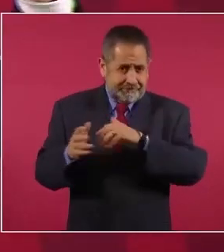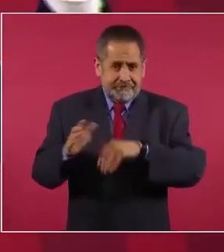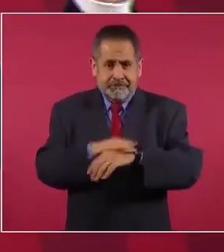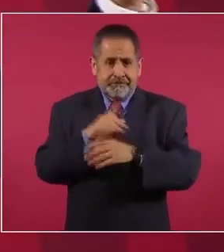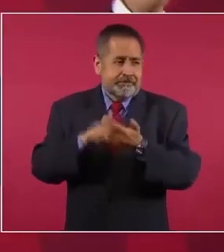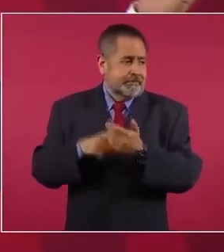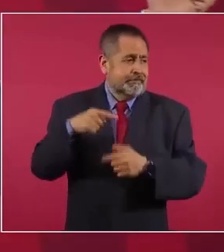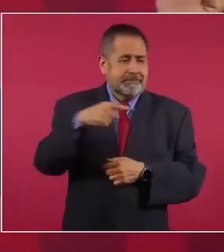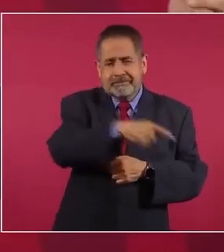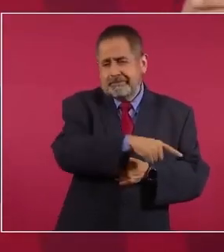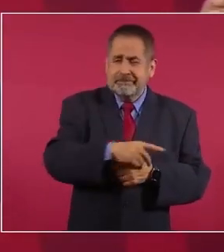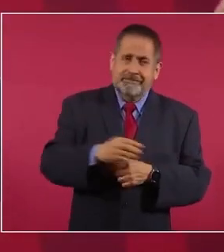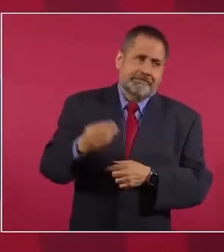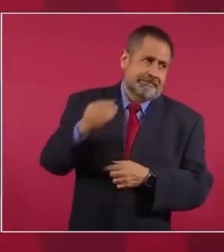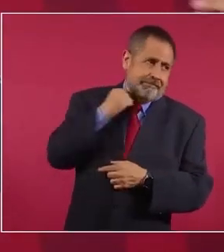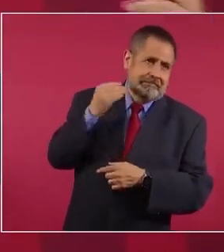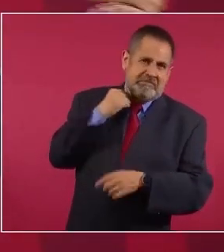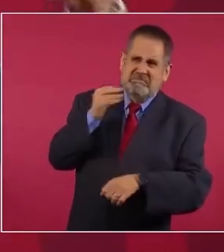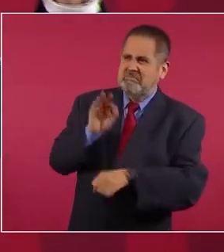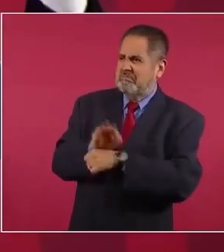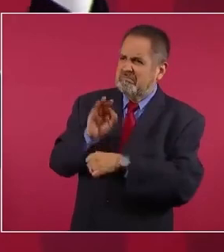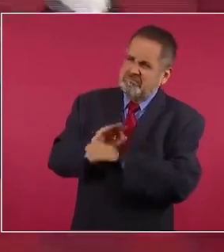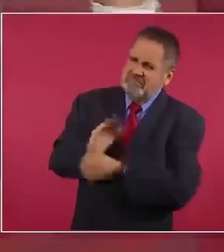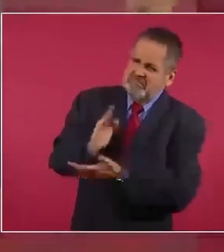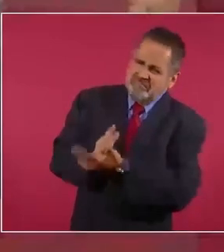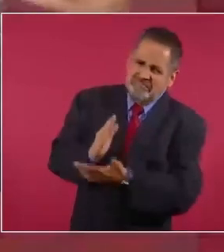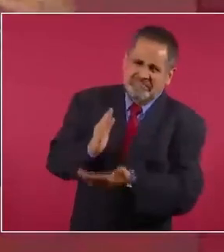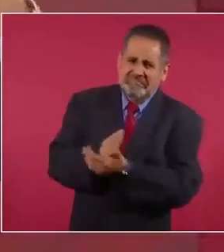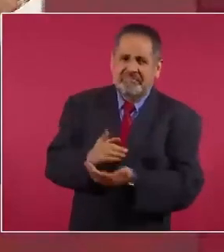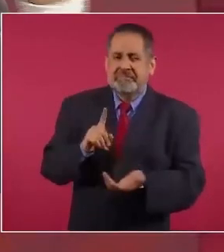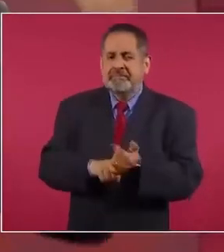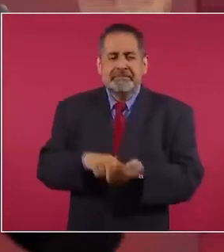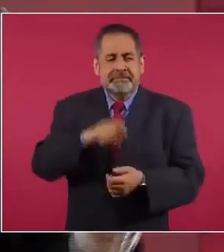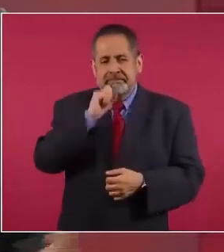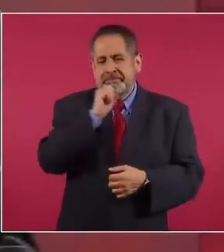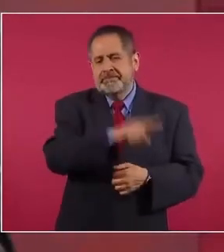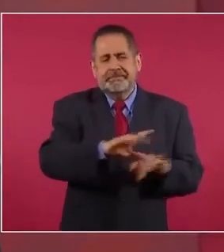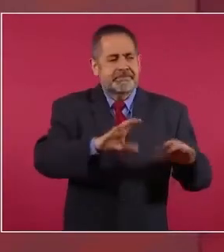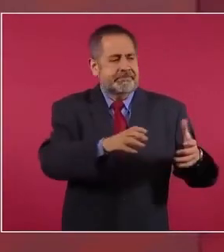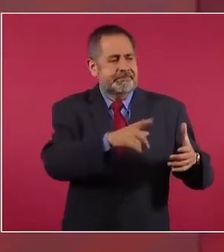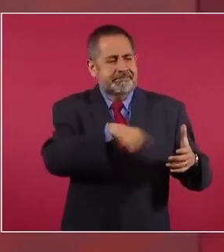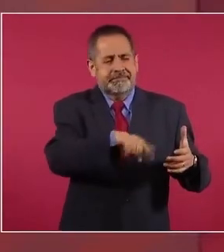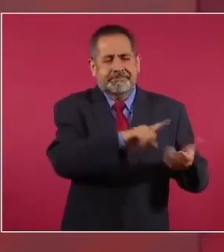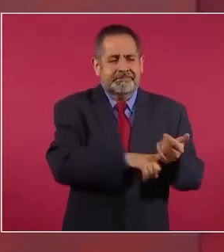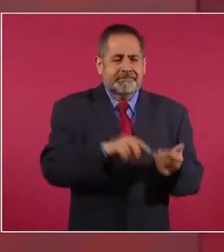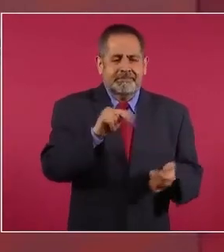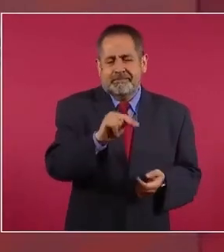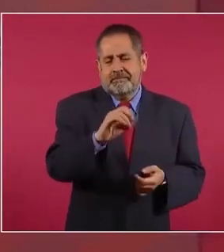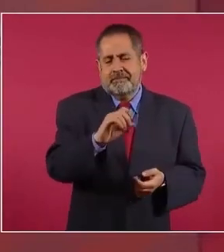abogados del mismo régimen neoliberal